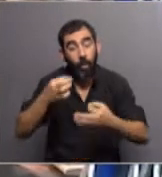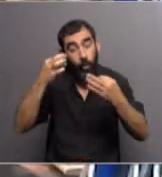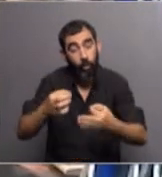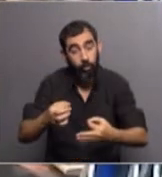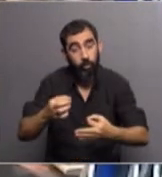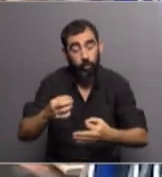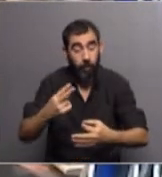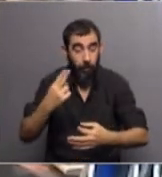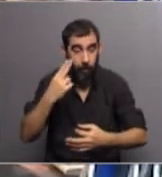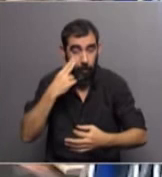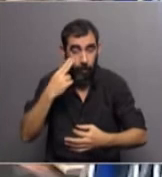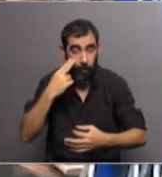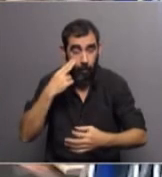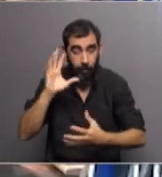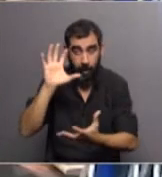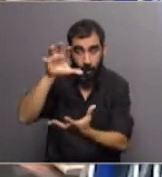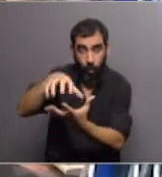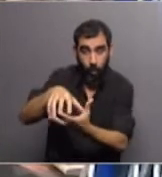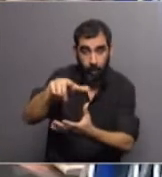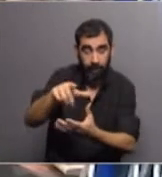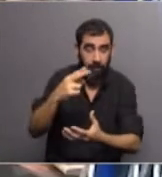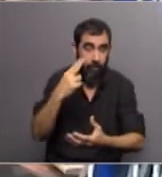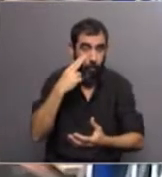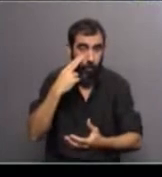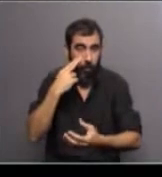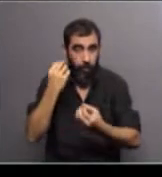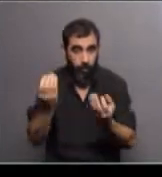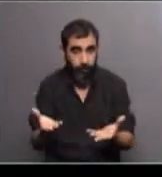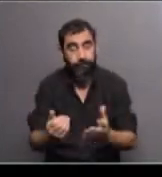el observatorio, el radiotelescopio.